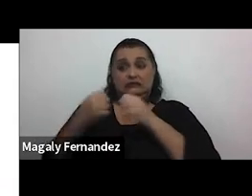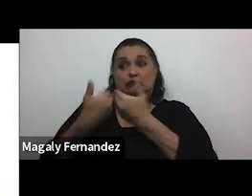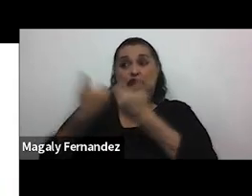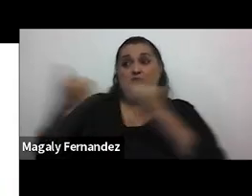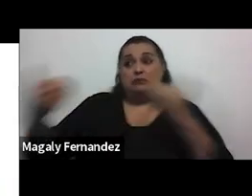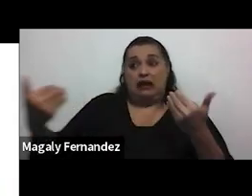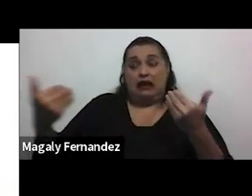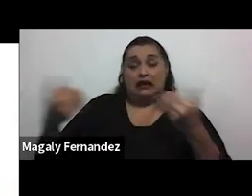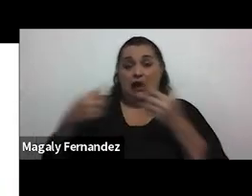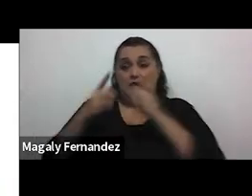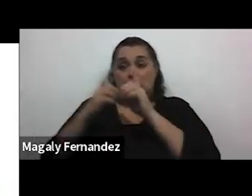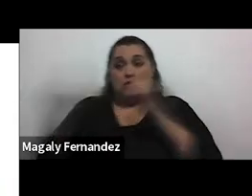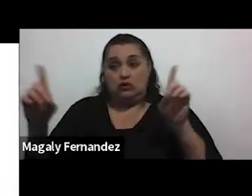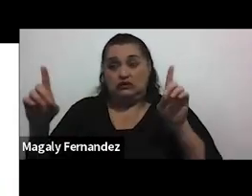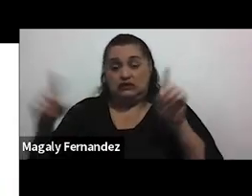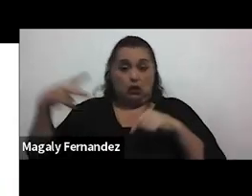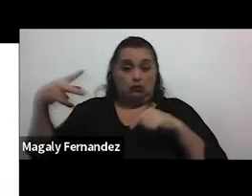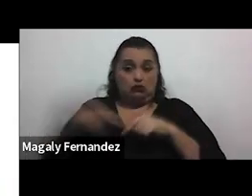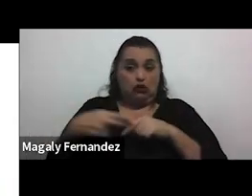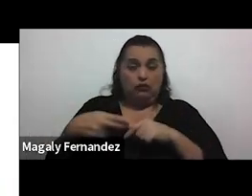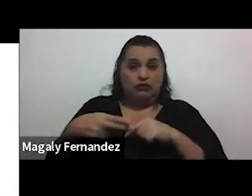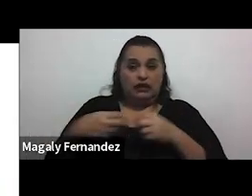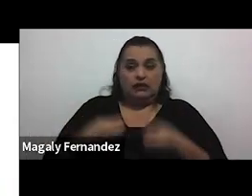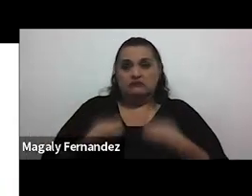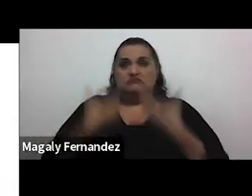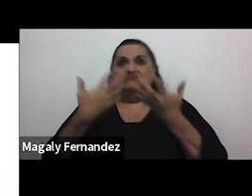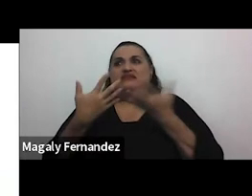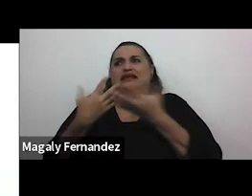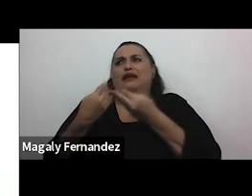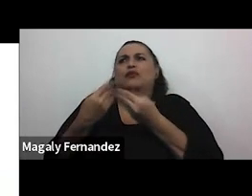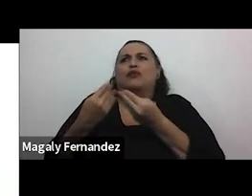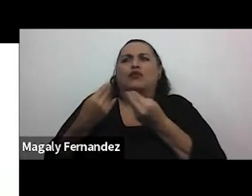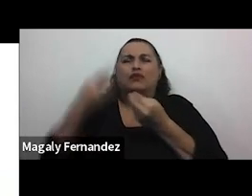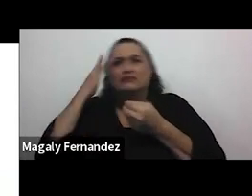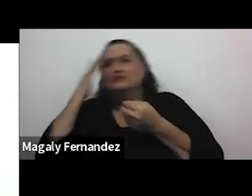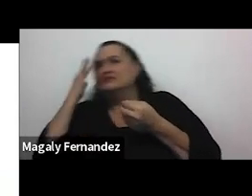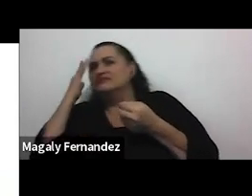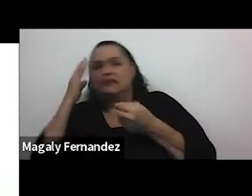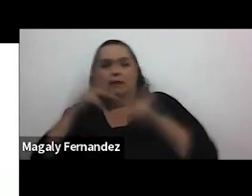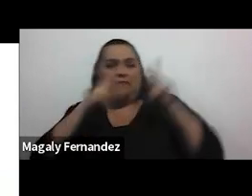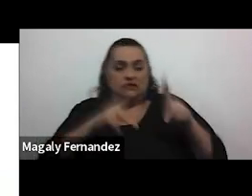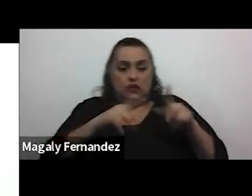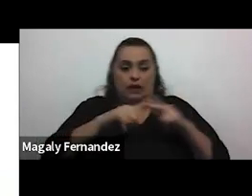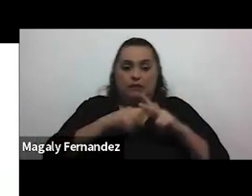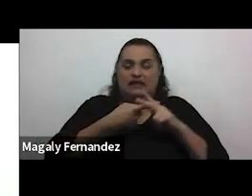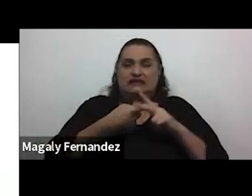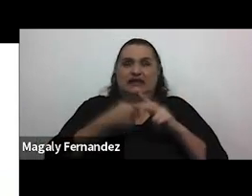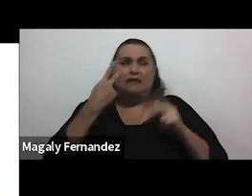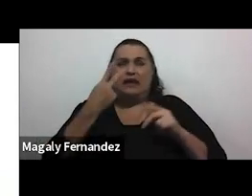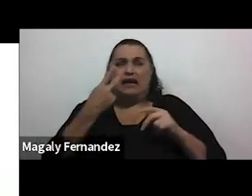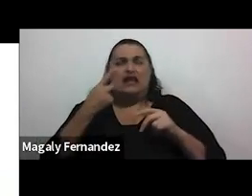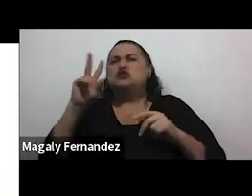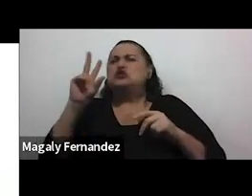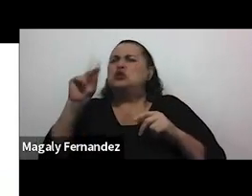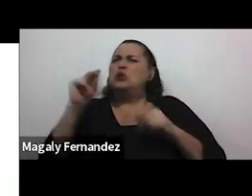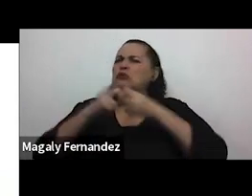esa relación se generan o se despiertan una gran cantidad de temores que hacen que la persona empiece a minimizar las situaciones de